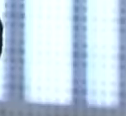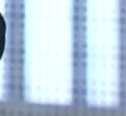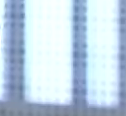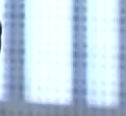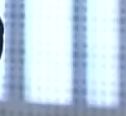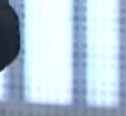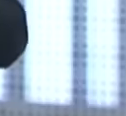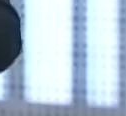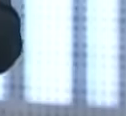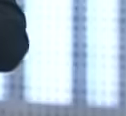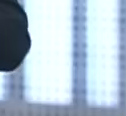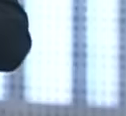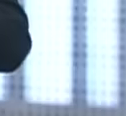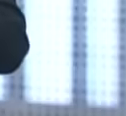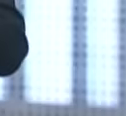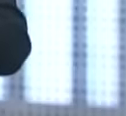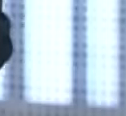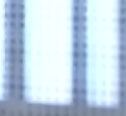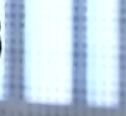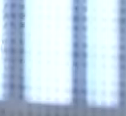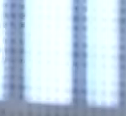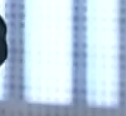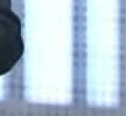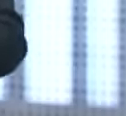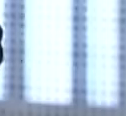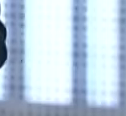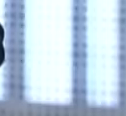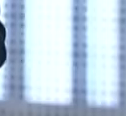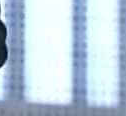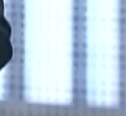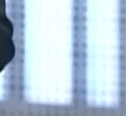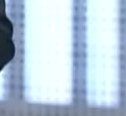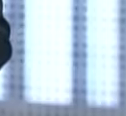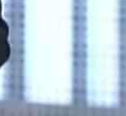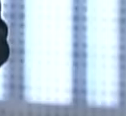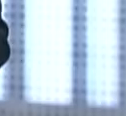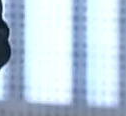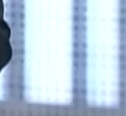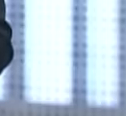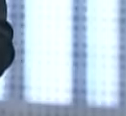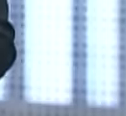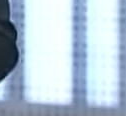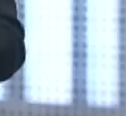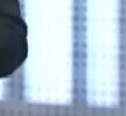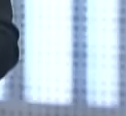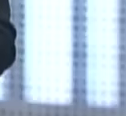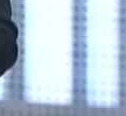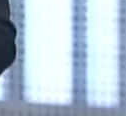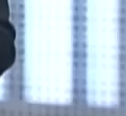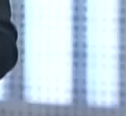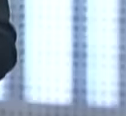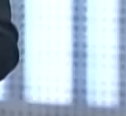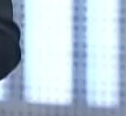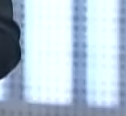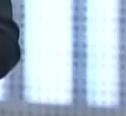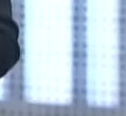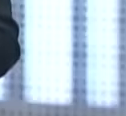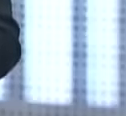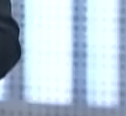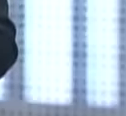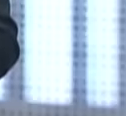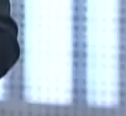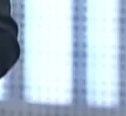causa Venezuela 1, interpuesto por el grupo de Lima, cuando era, nada más y nada menos, Michelle Bachelet, expresidente de Chile,